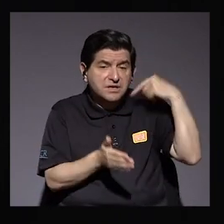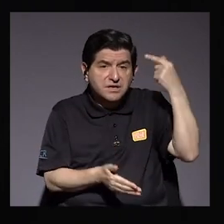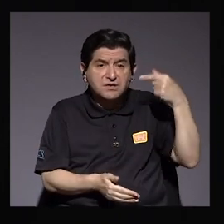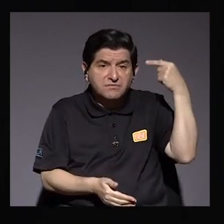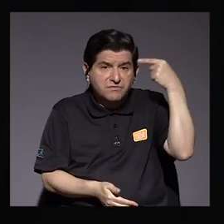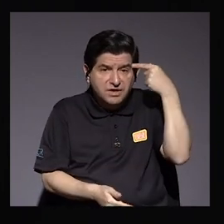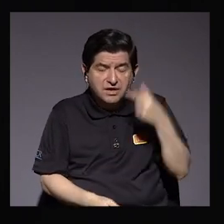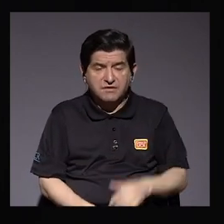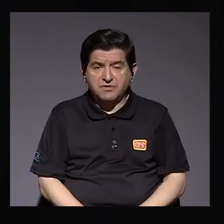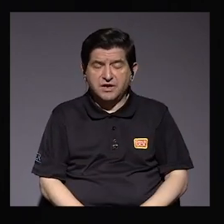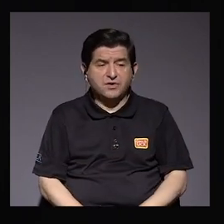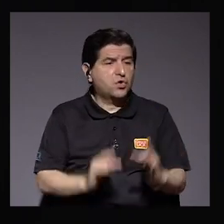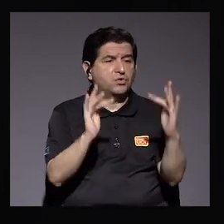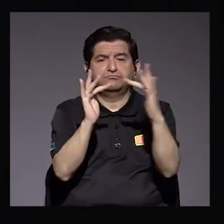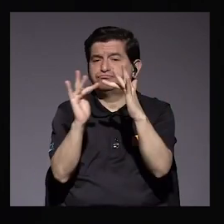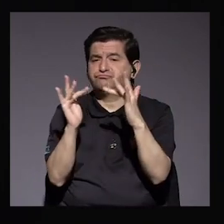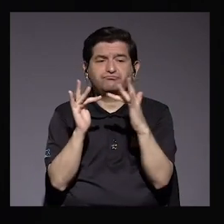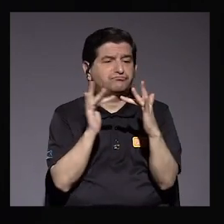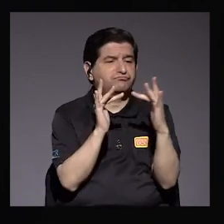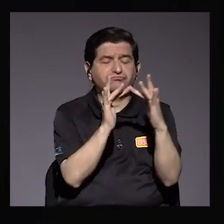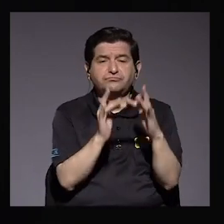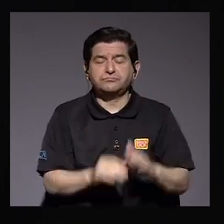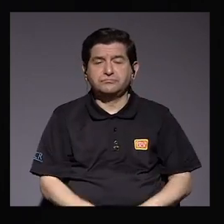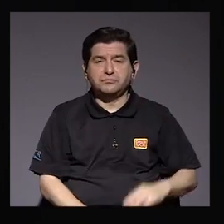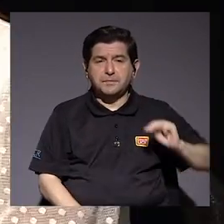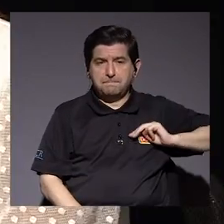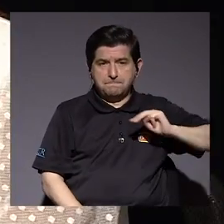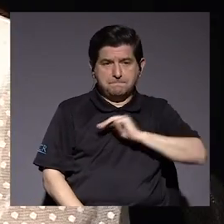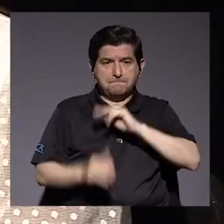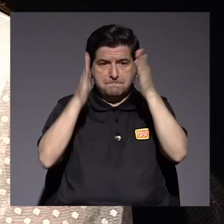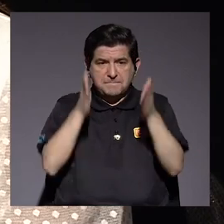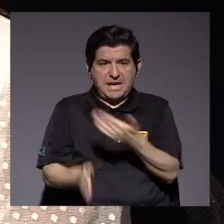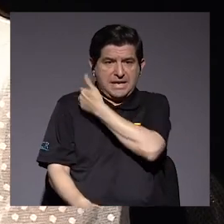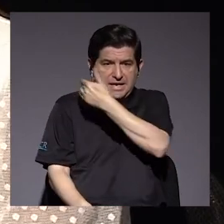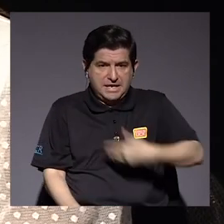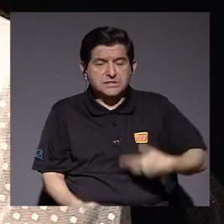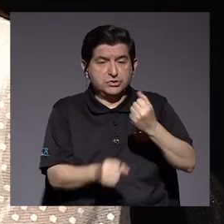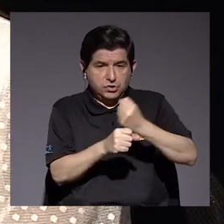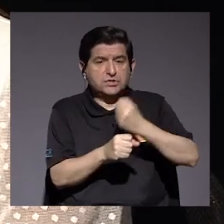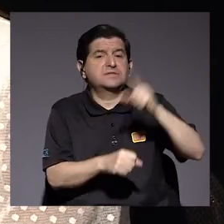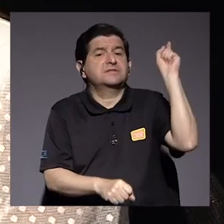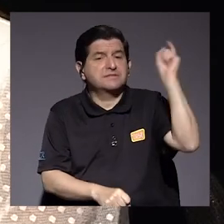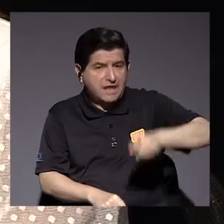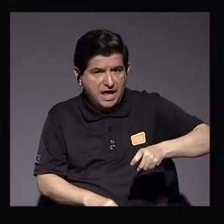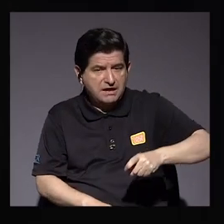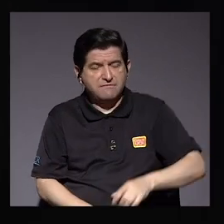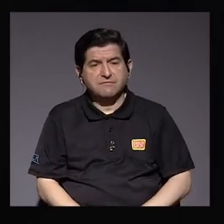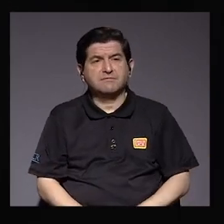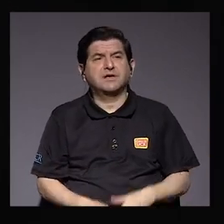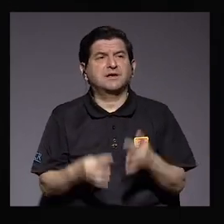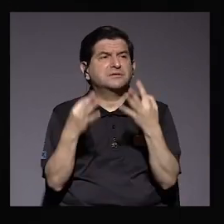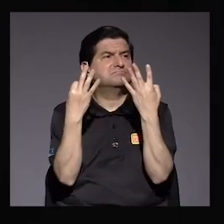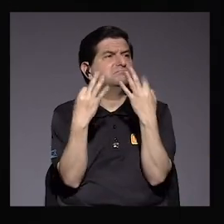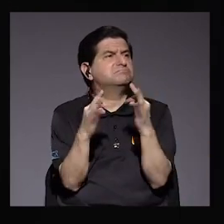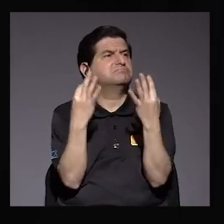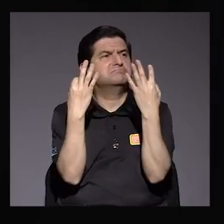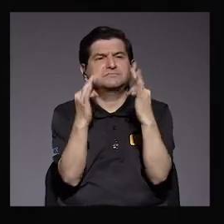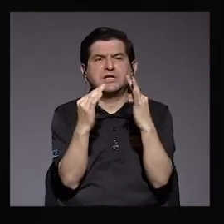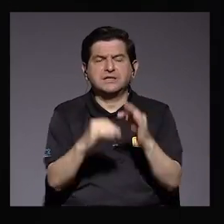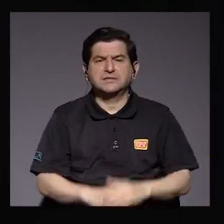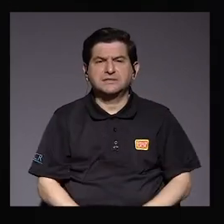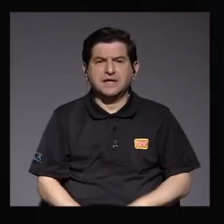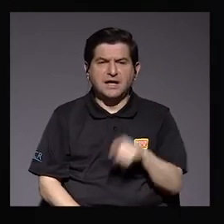ha sido un gobierno que no se acerca, al menos desde el ministro de la Presidencia, que es el que tiene que hacer esa labor para un poco tender